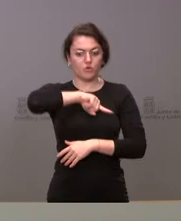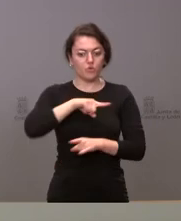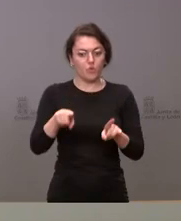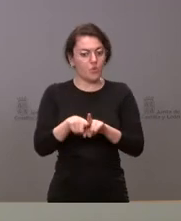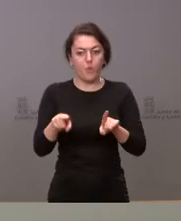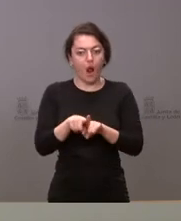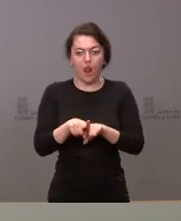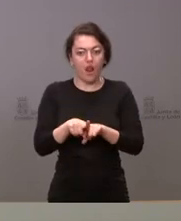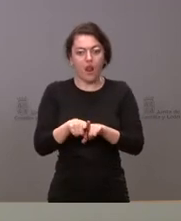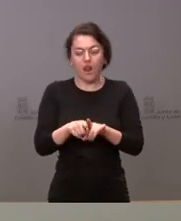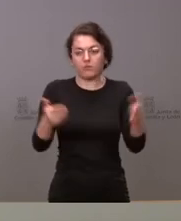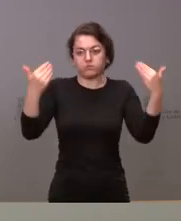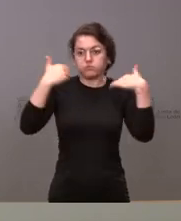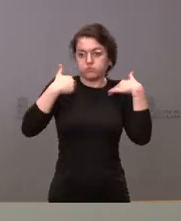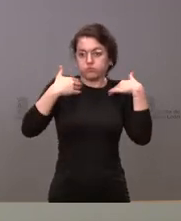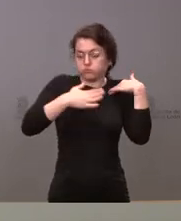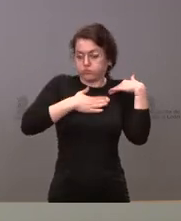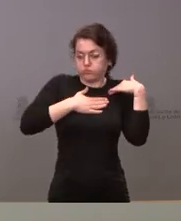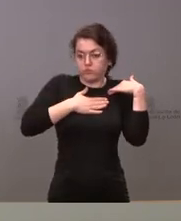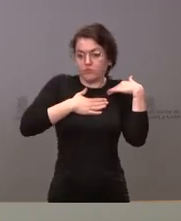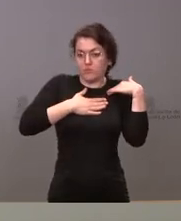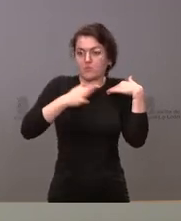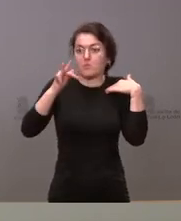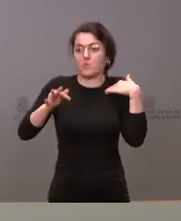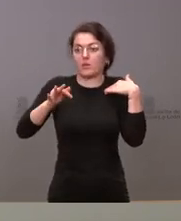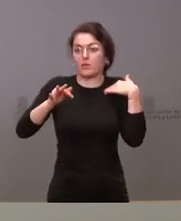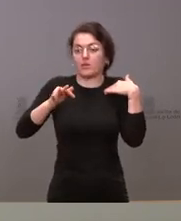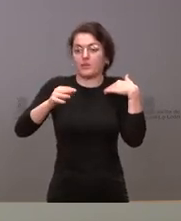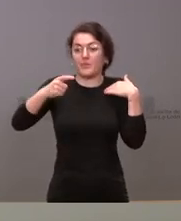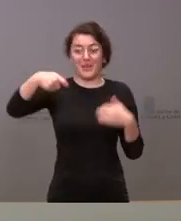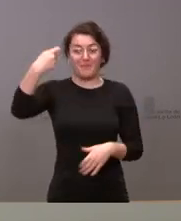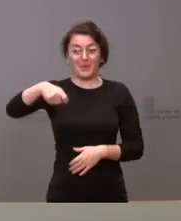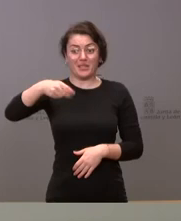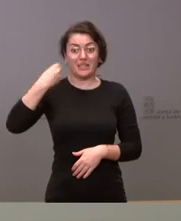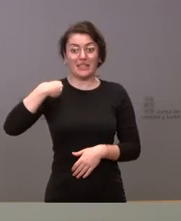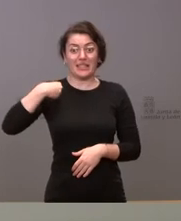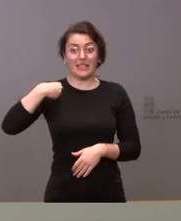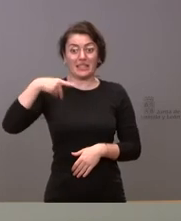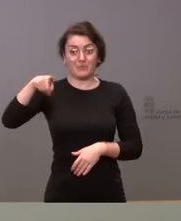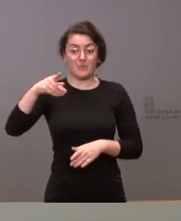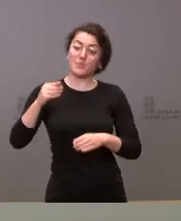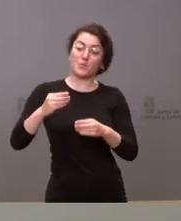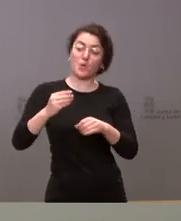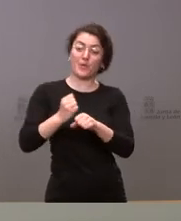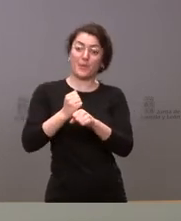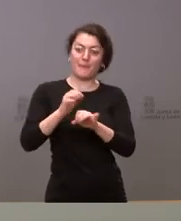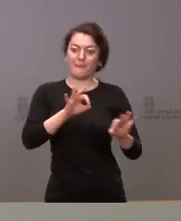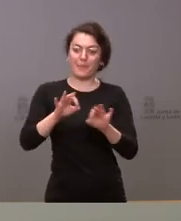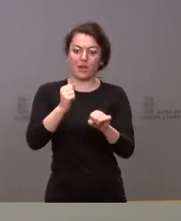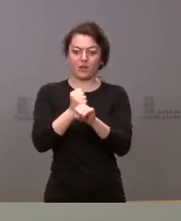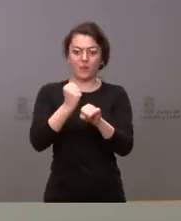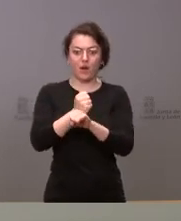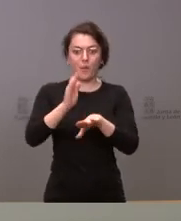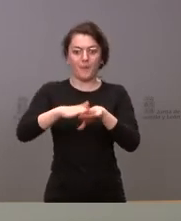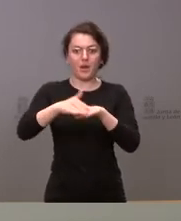está el presidente de la Junta de Castilla y León preparando el trabajo que lo tiene ya como les señalado para la investidura cuando esta